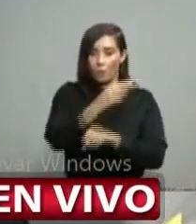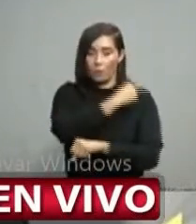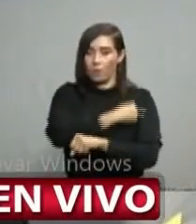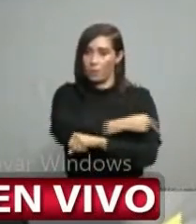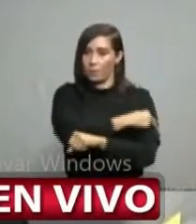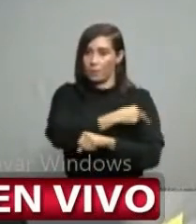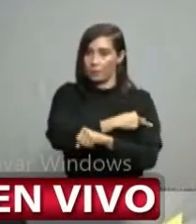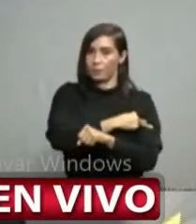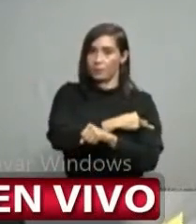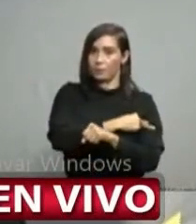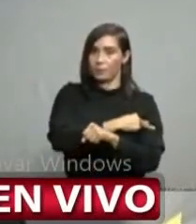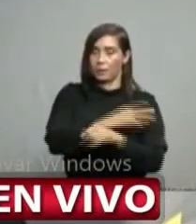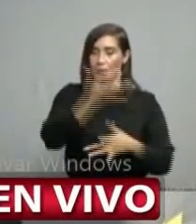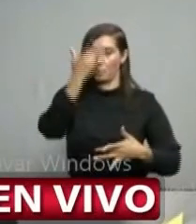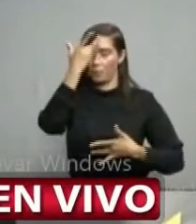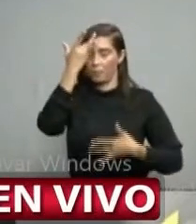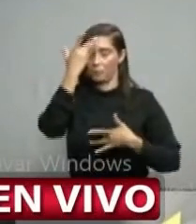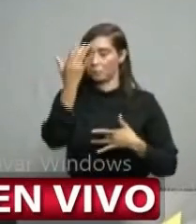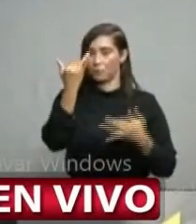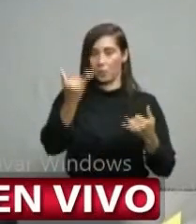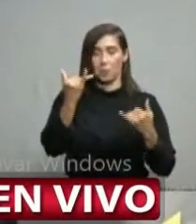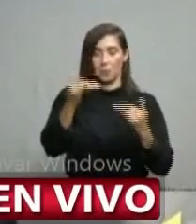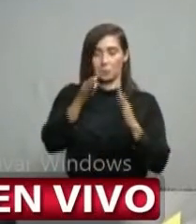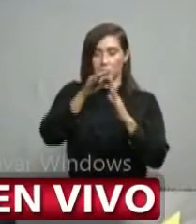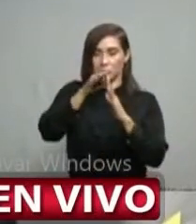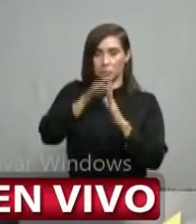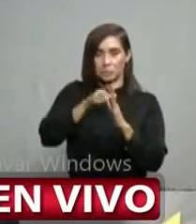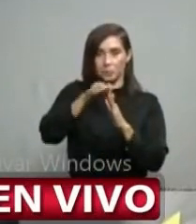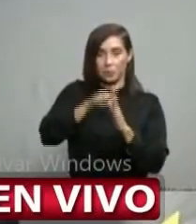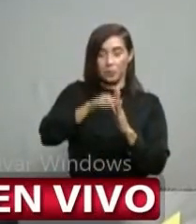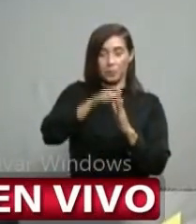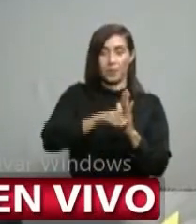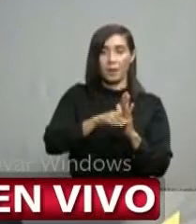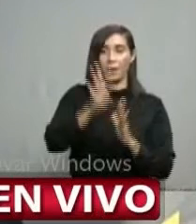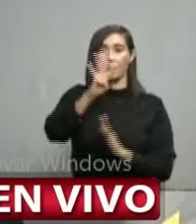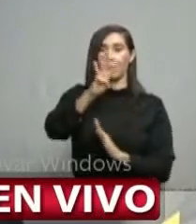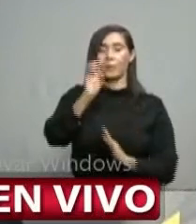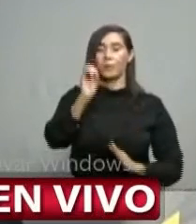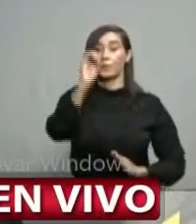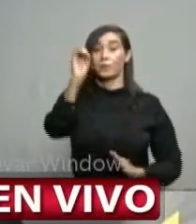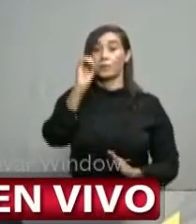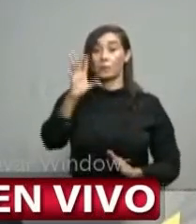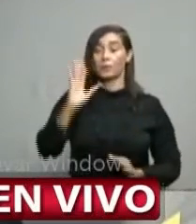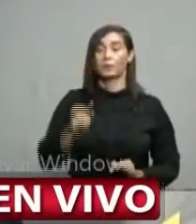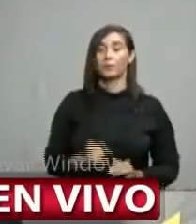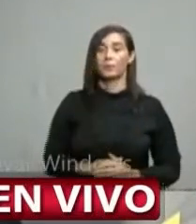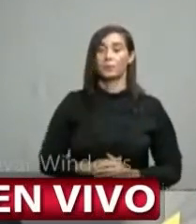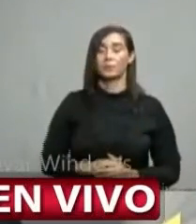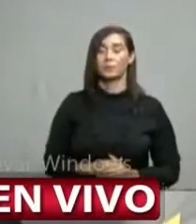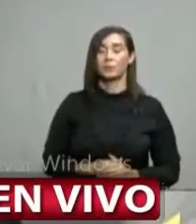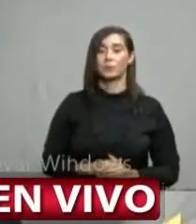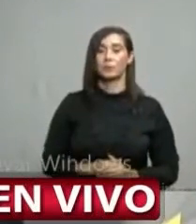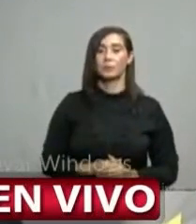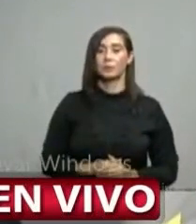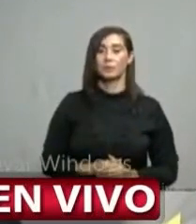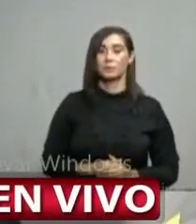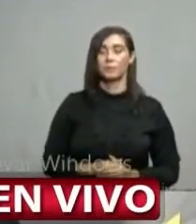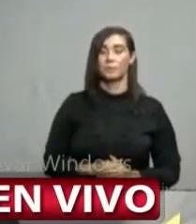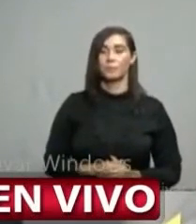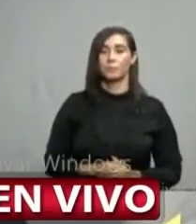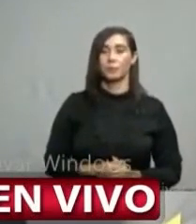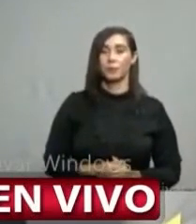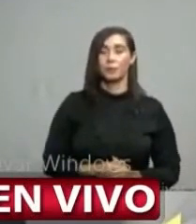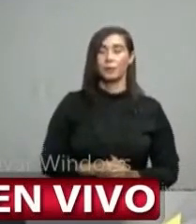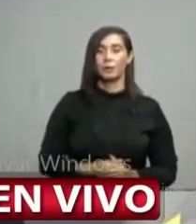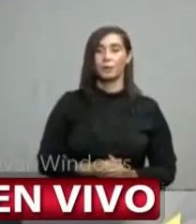la tasa de ocupación y hoy nos estamos situando por debajo del 40% de manera que hay